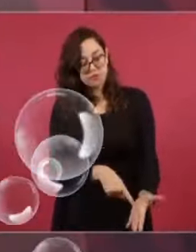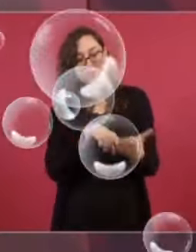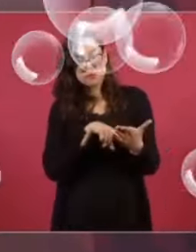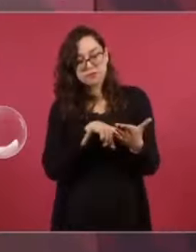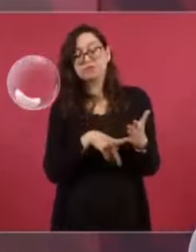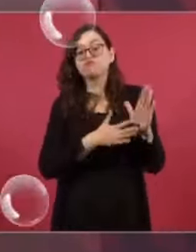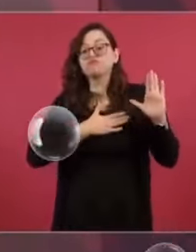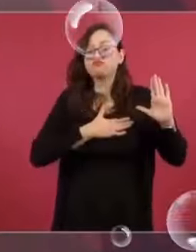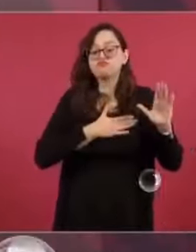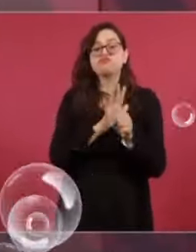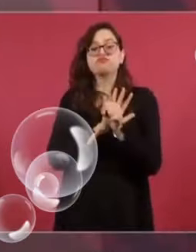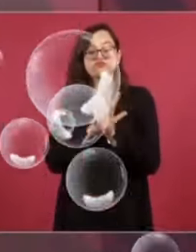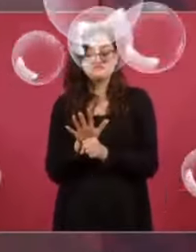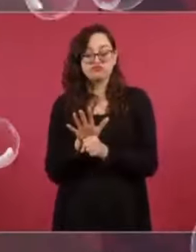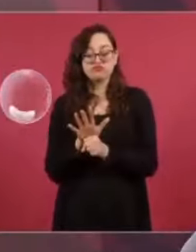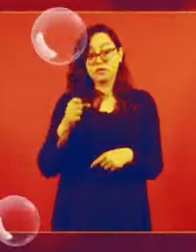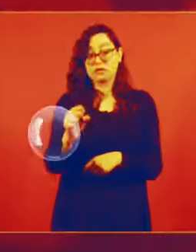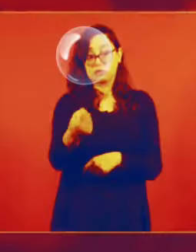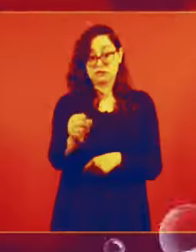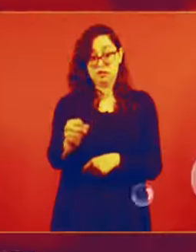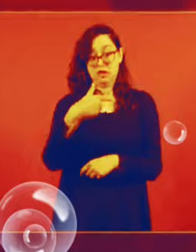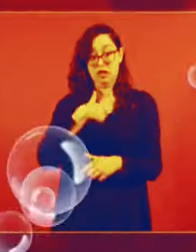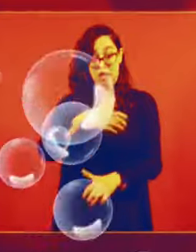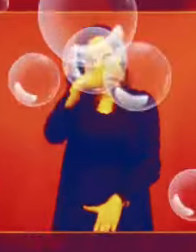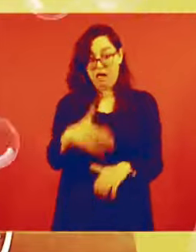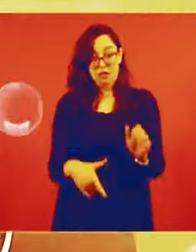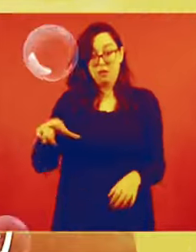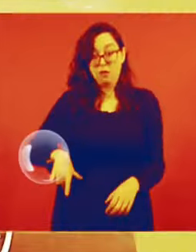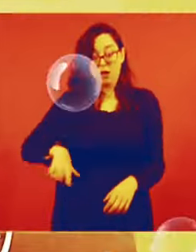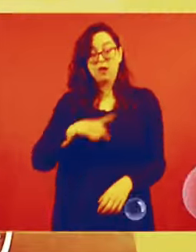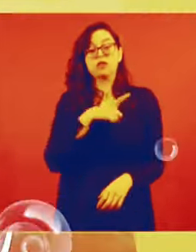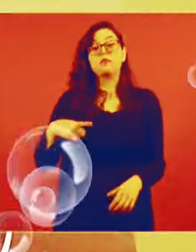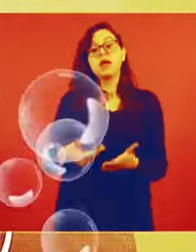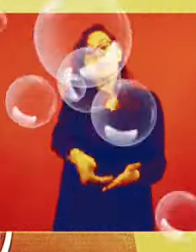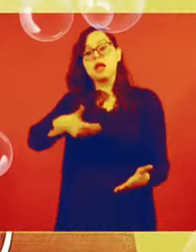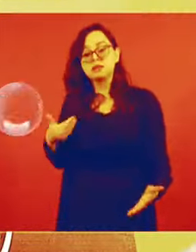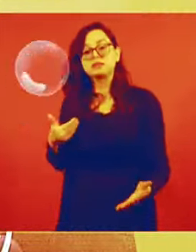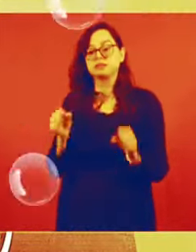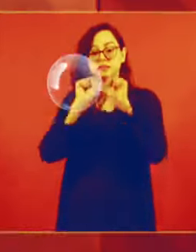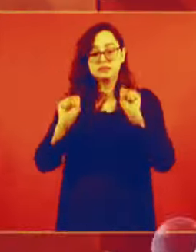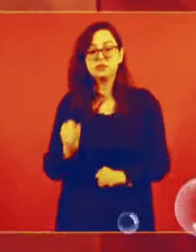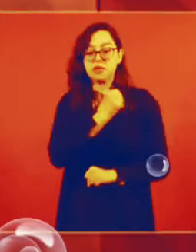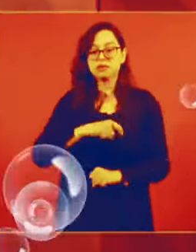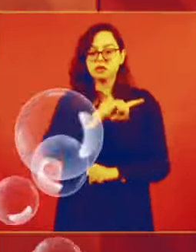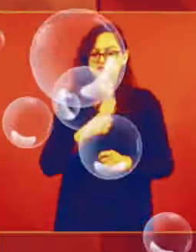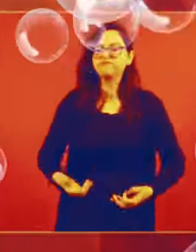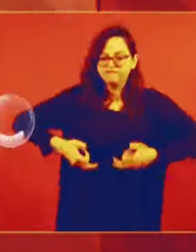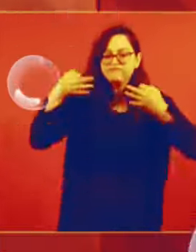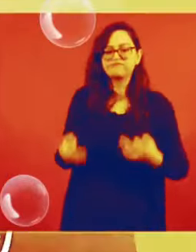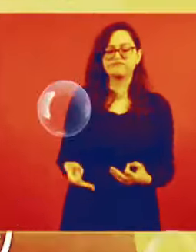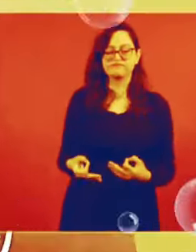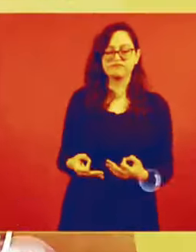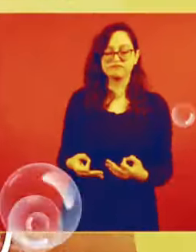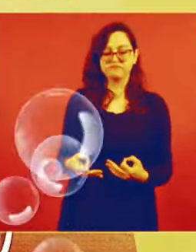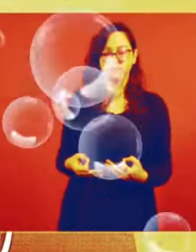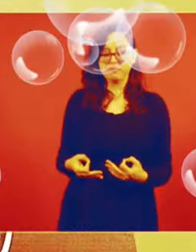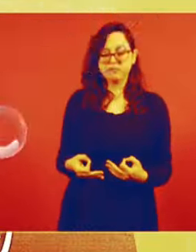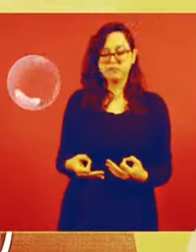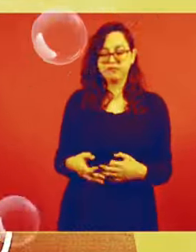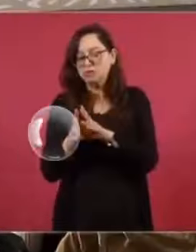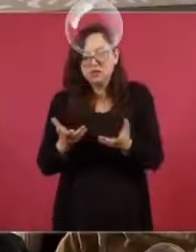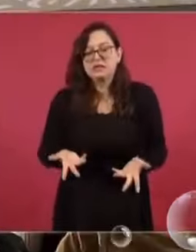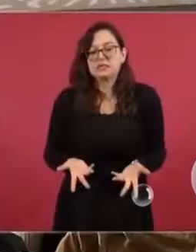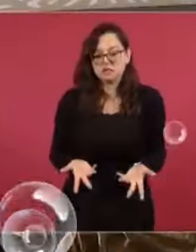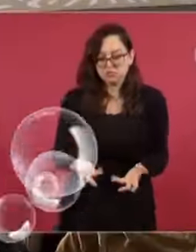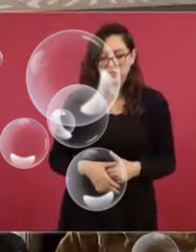compromiso es que antes de terminar vamos a tener el sistema de salud pública más importante del